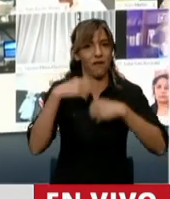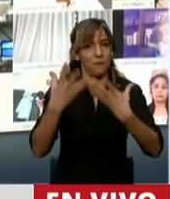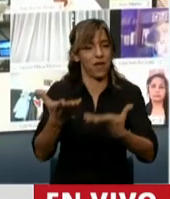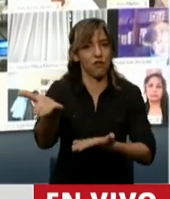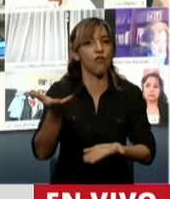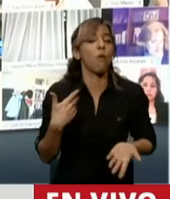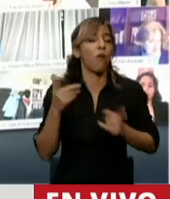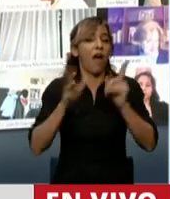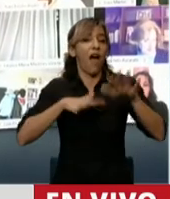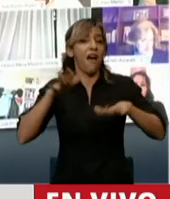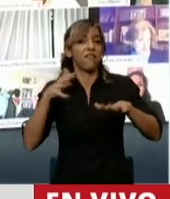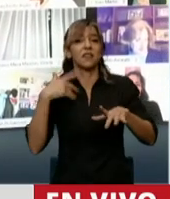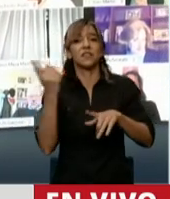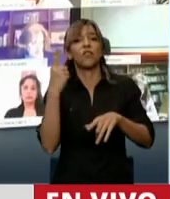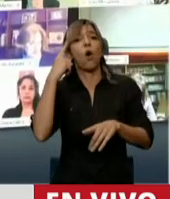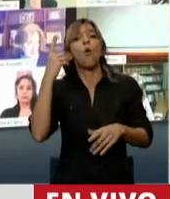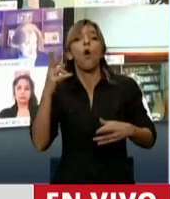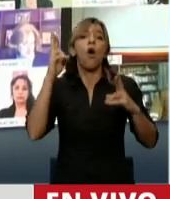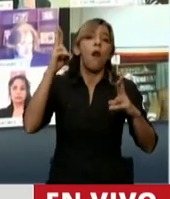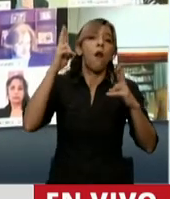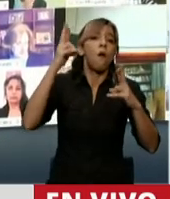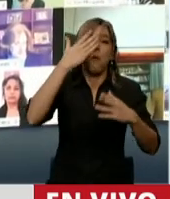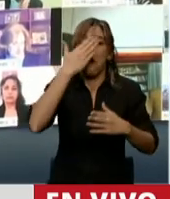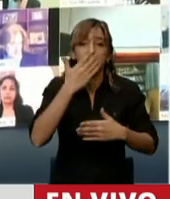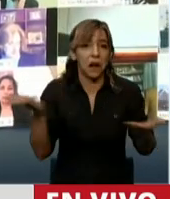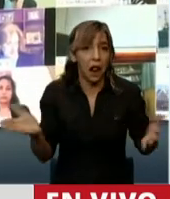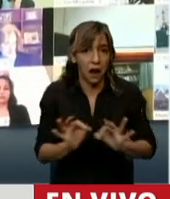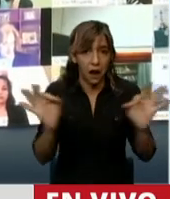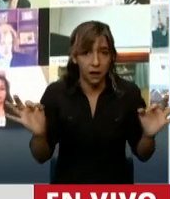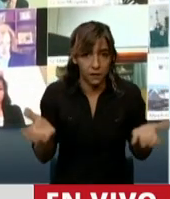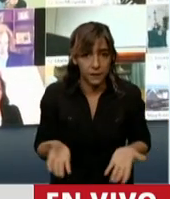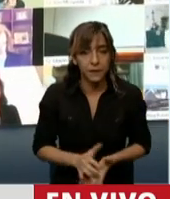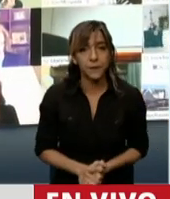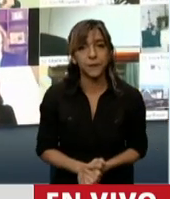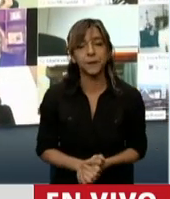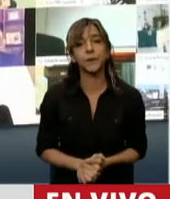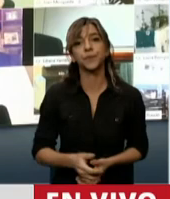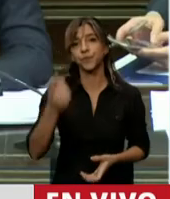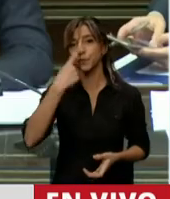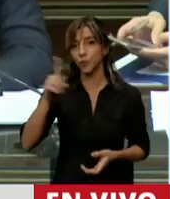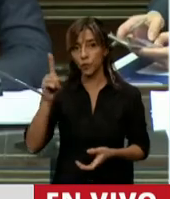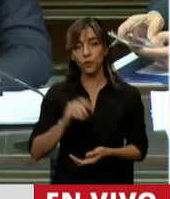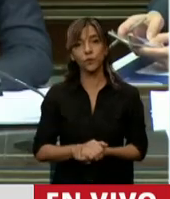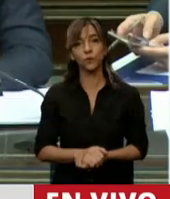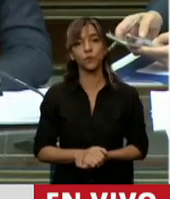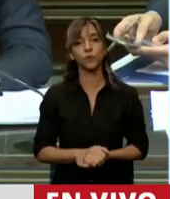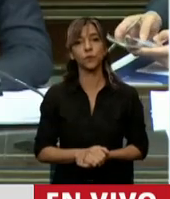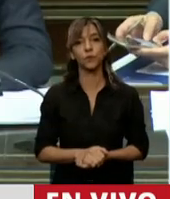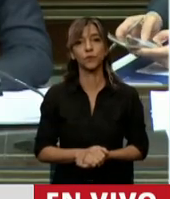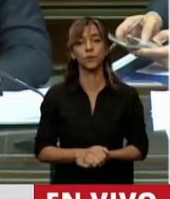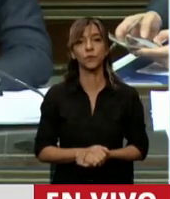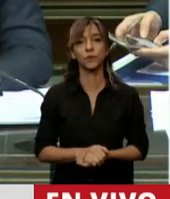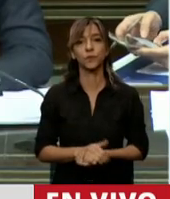titulares en los medios. Por último, señor Cafiero, le quiero transmitir nuestra enorme preocupación,